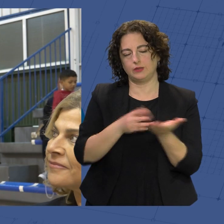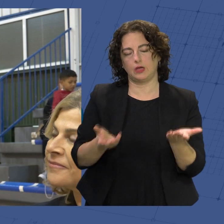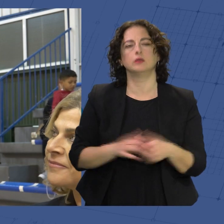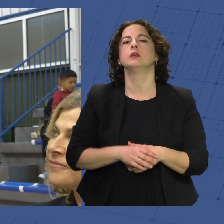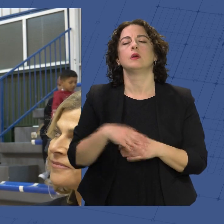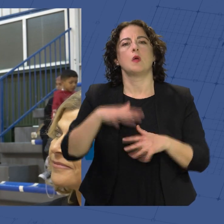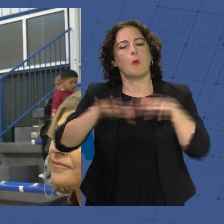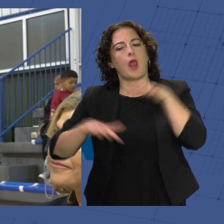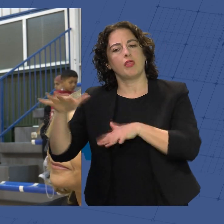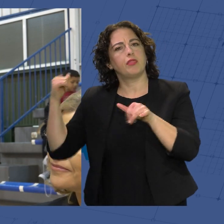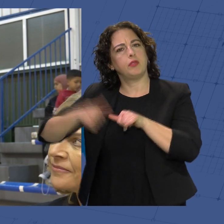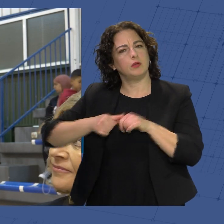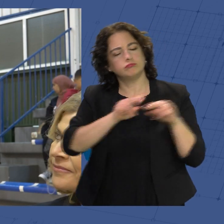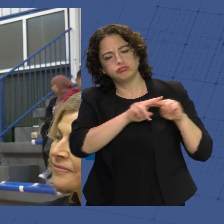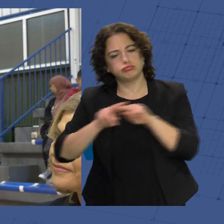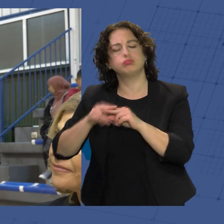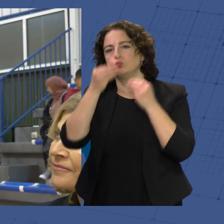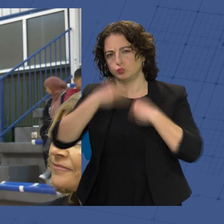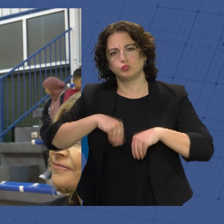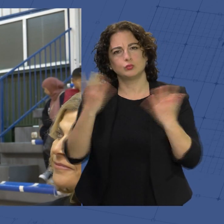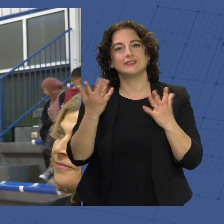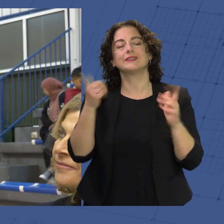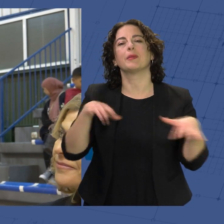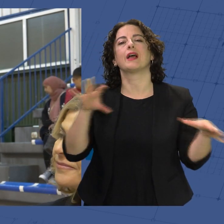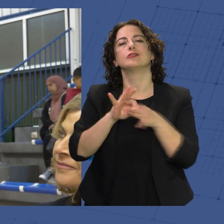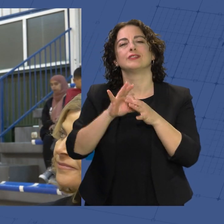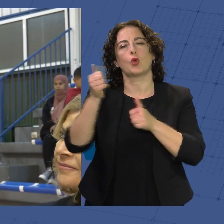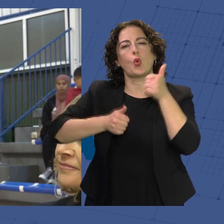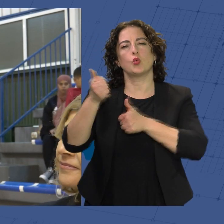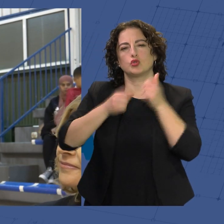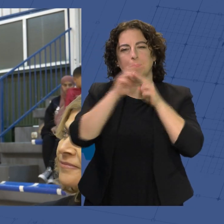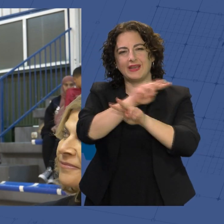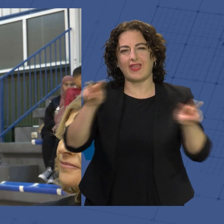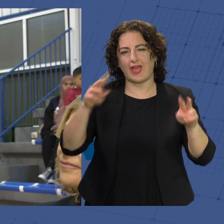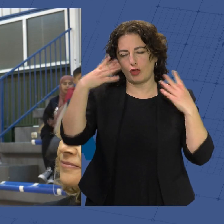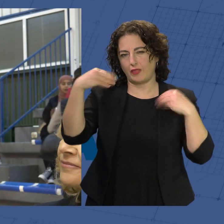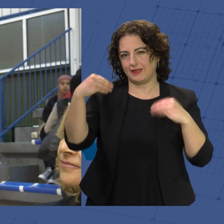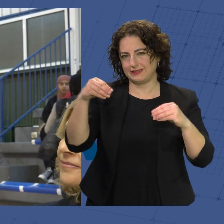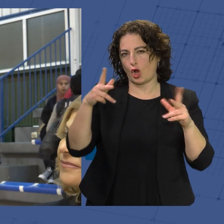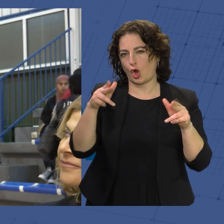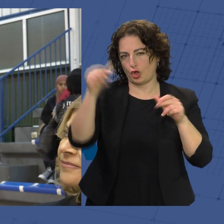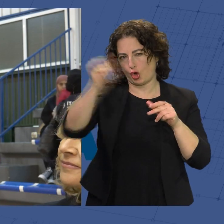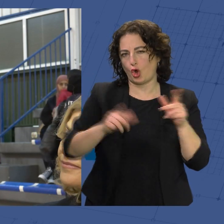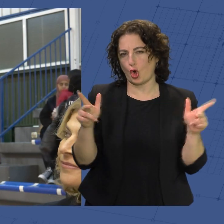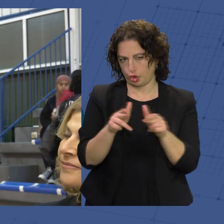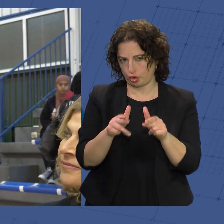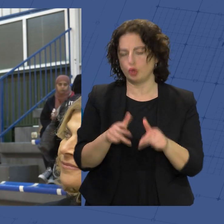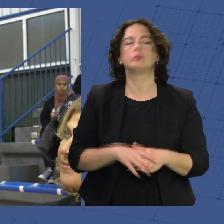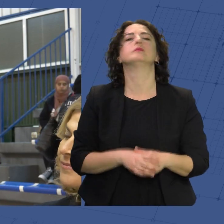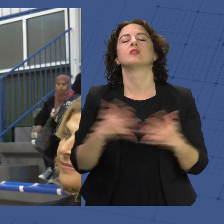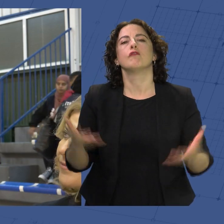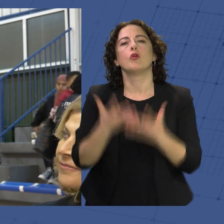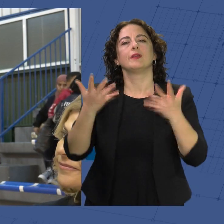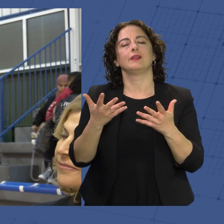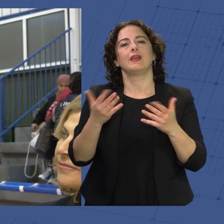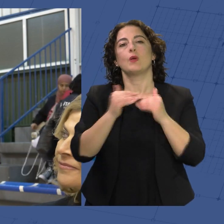muy bueno. Hay que recordar que esto está asociado también al concurso de mirada adolescente de cortometraje y por tanto, obviamente la igualdad o la violencia